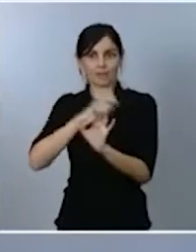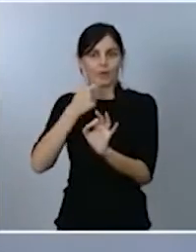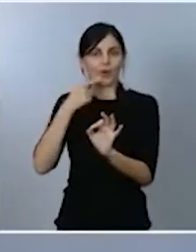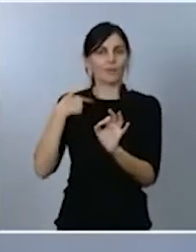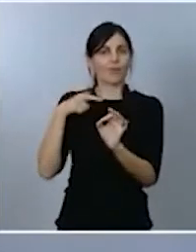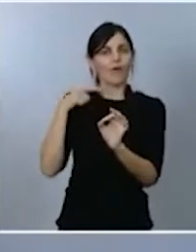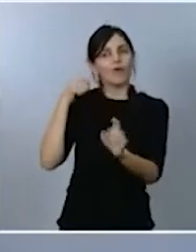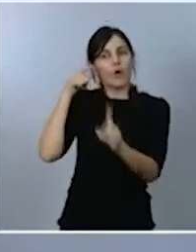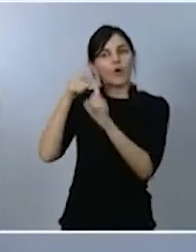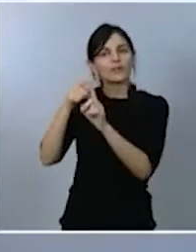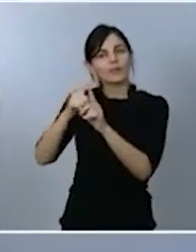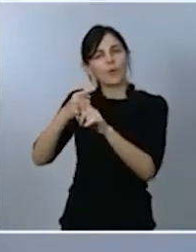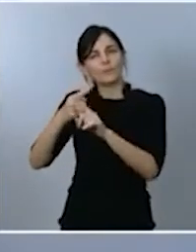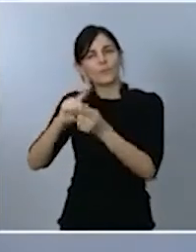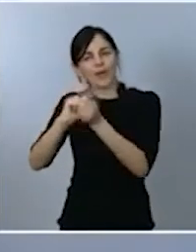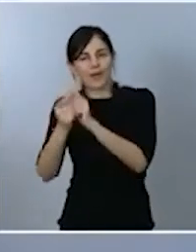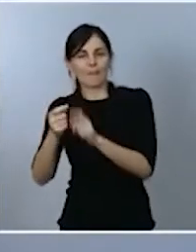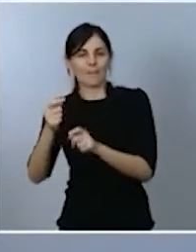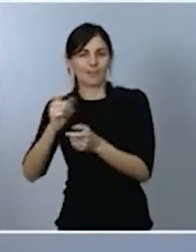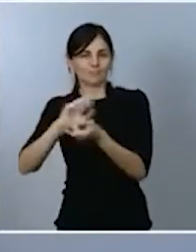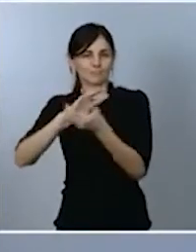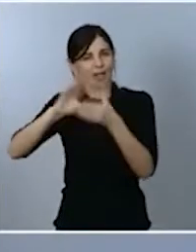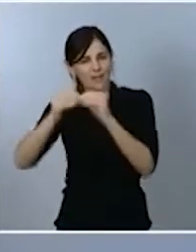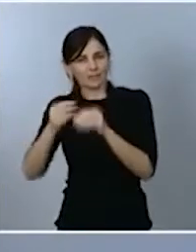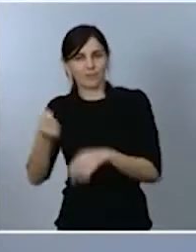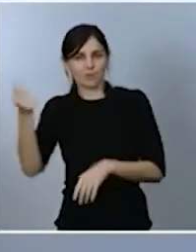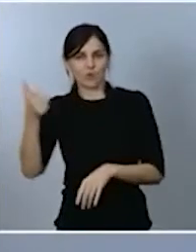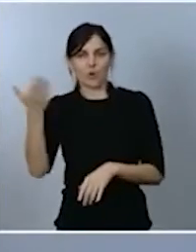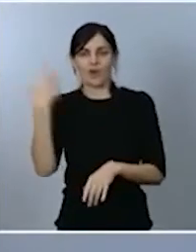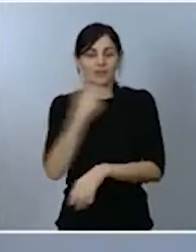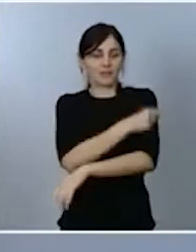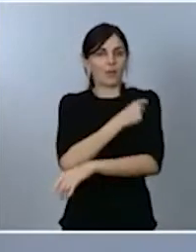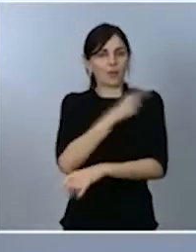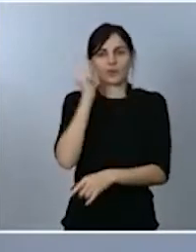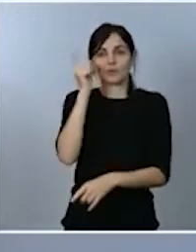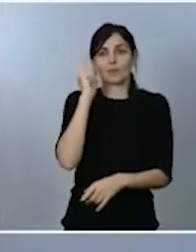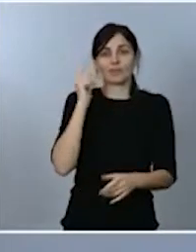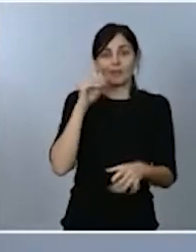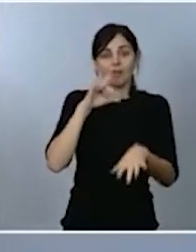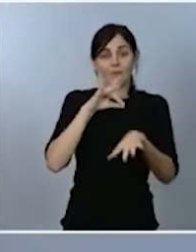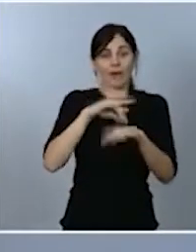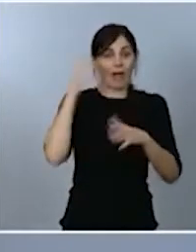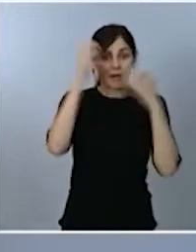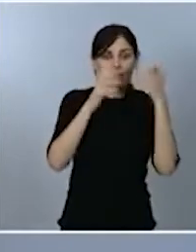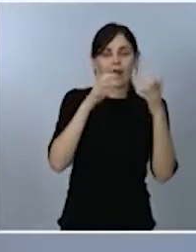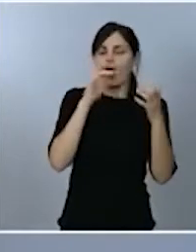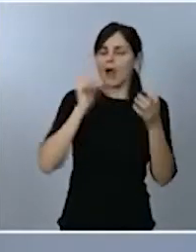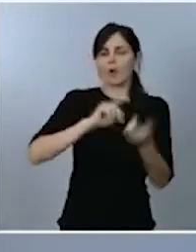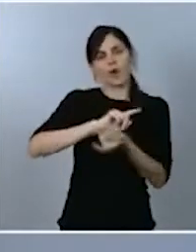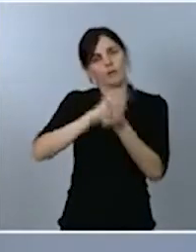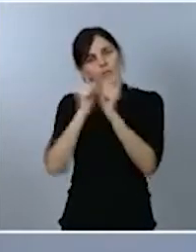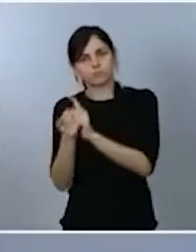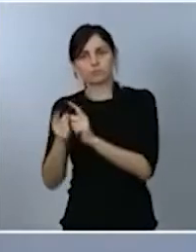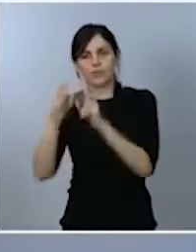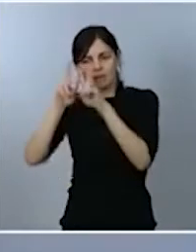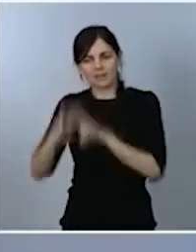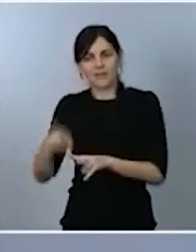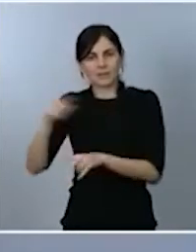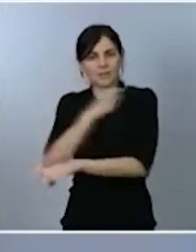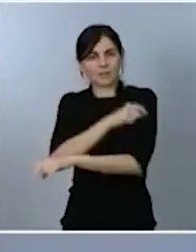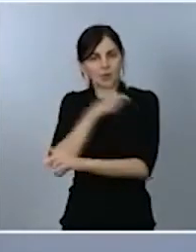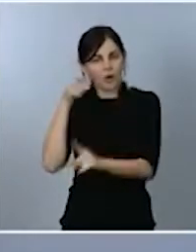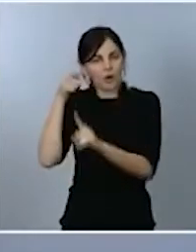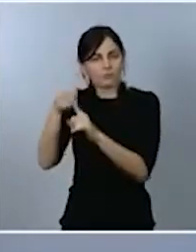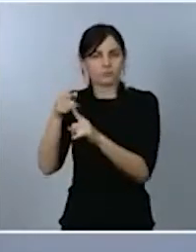promocionado la creación de diagnósticos y la escalabilidad industrial de